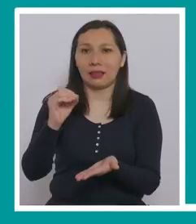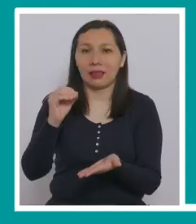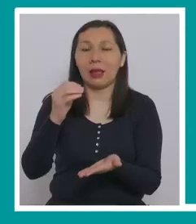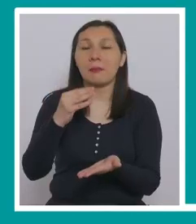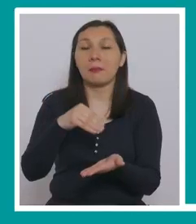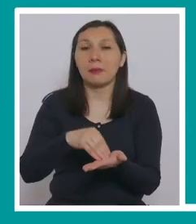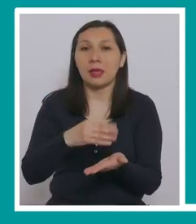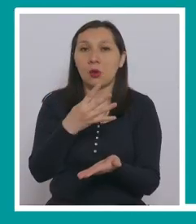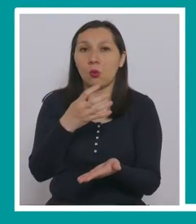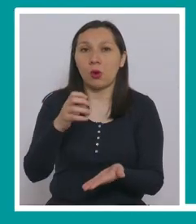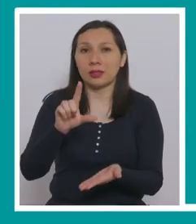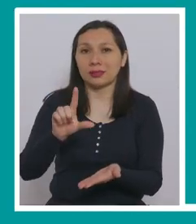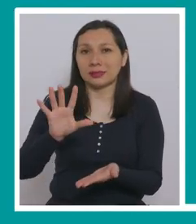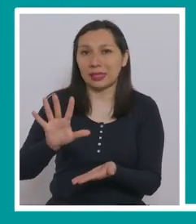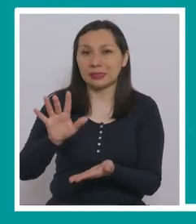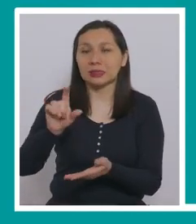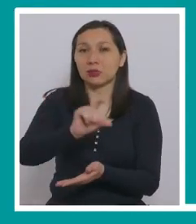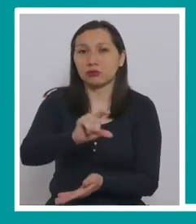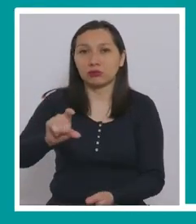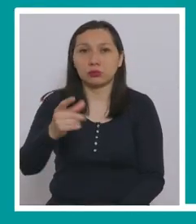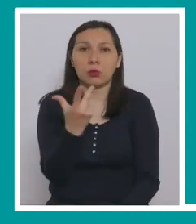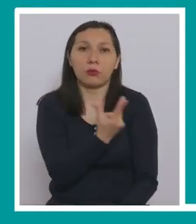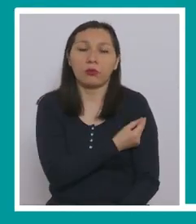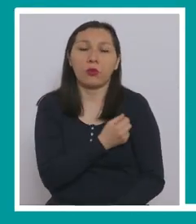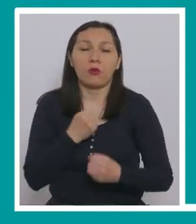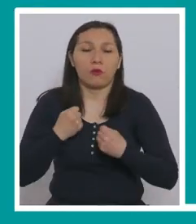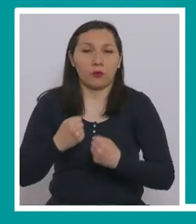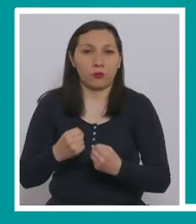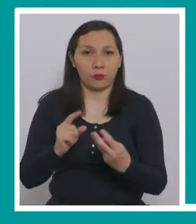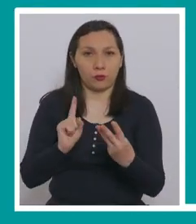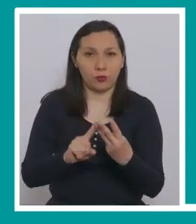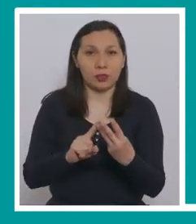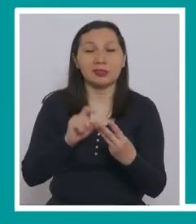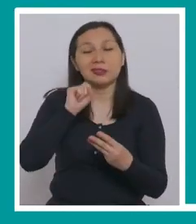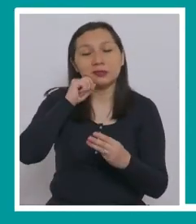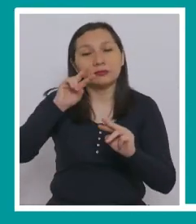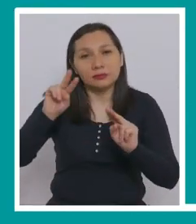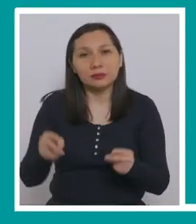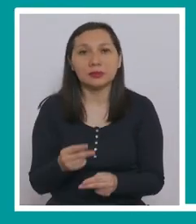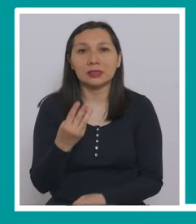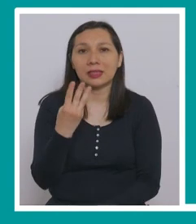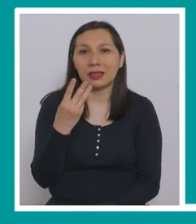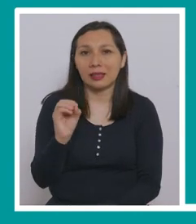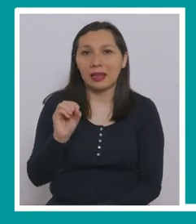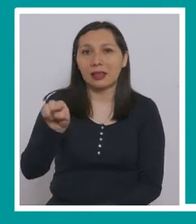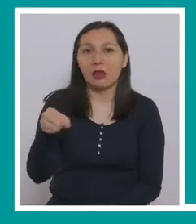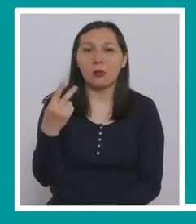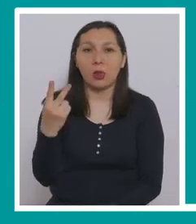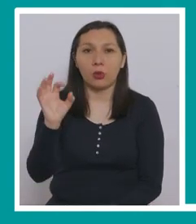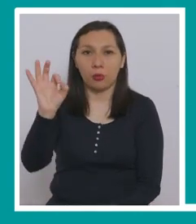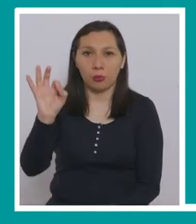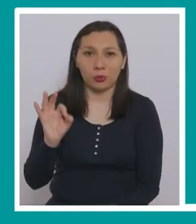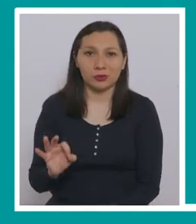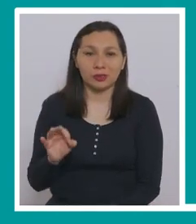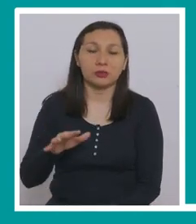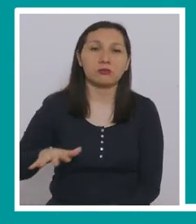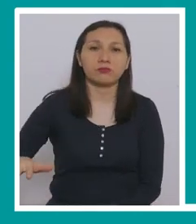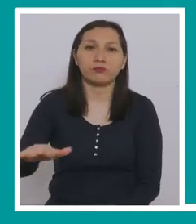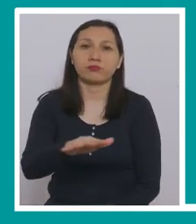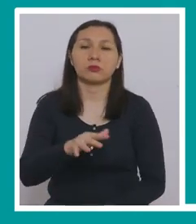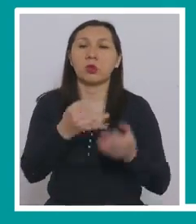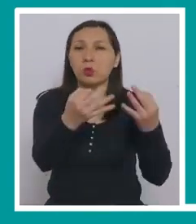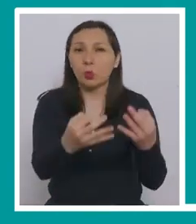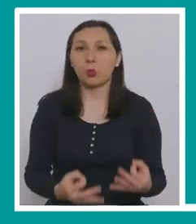cuatrocientos setenta y cinco dosis de refuerzo, lo que equivale al treinta coma dos por ciento de la población